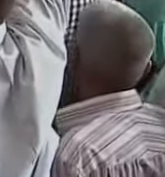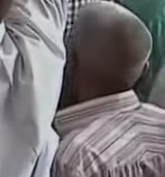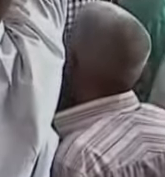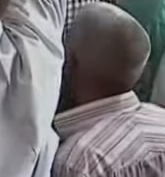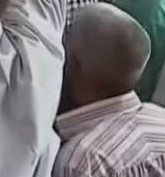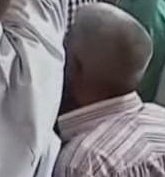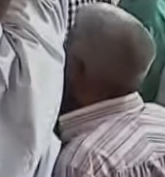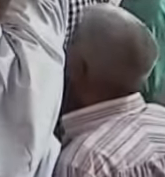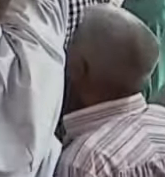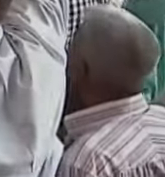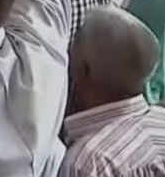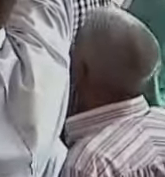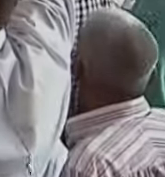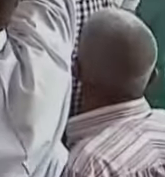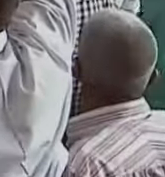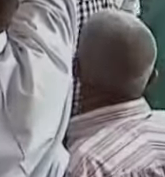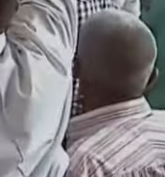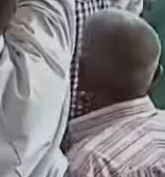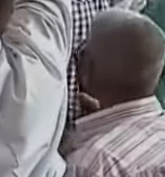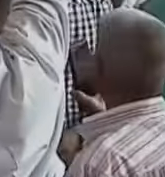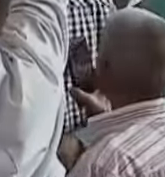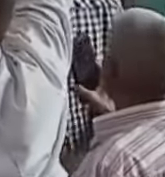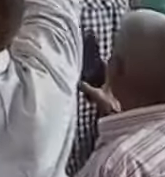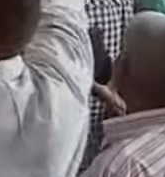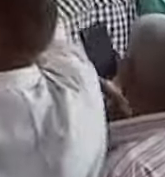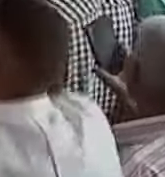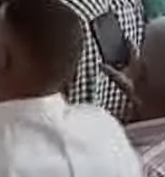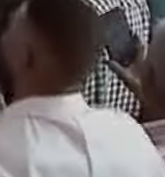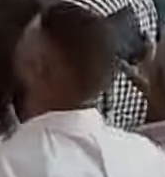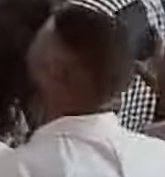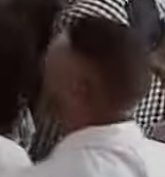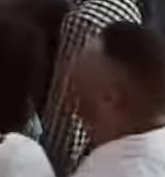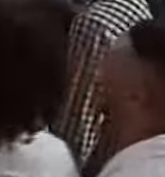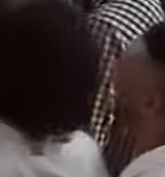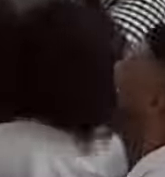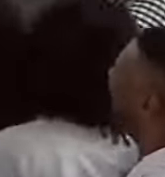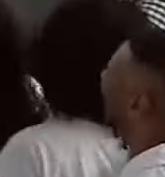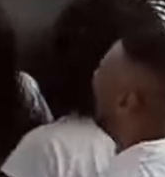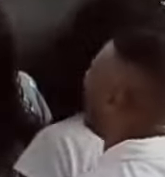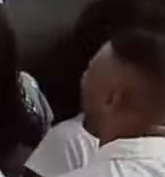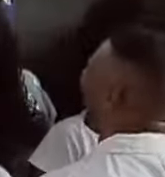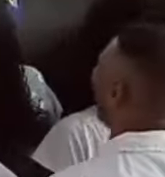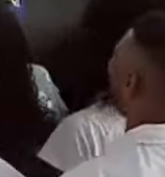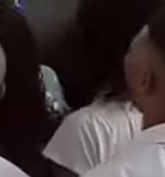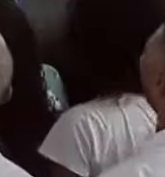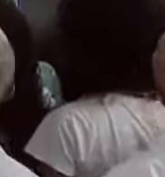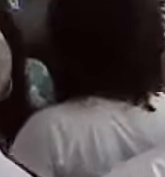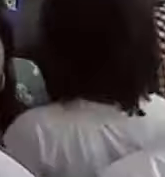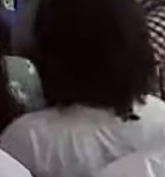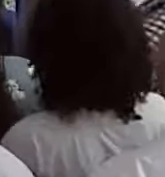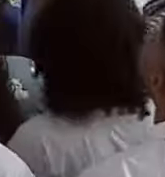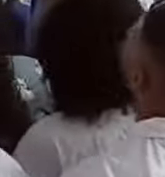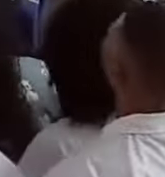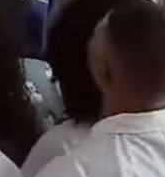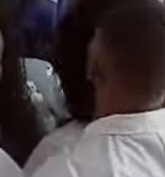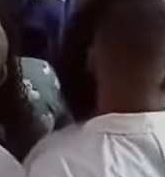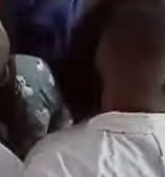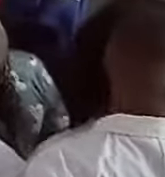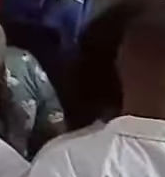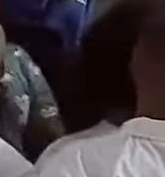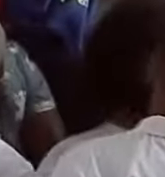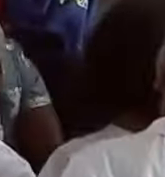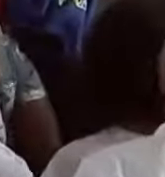ocupacional rehabilitación gimnasio terapia del calor electroterapia hidroterapia y